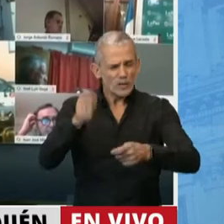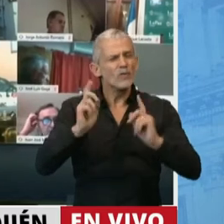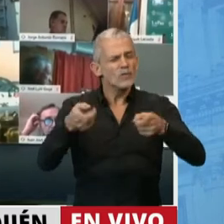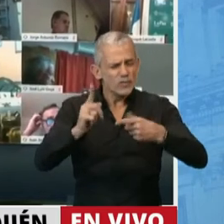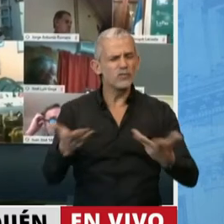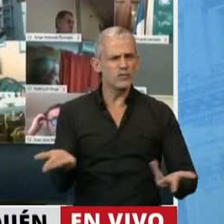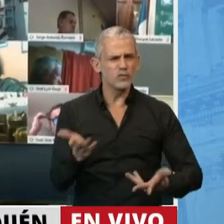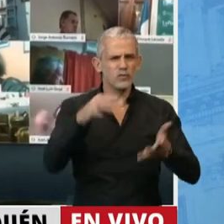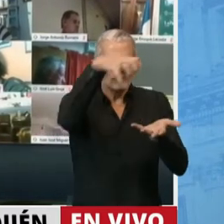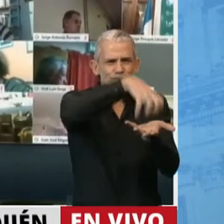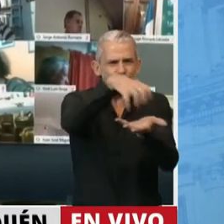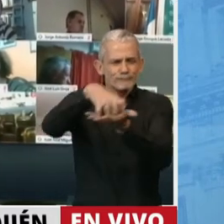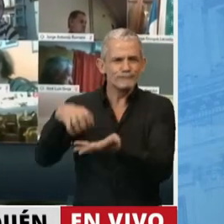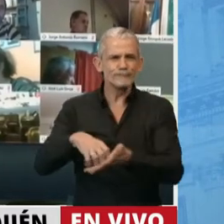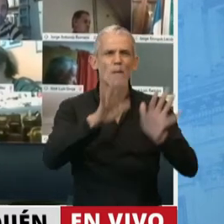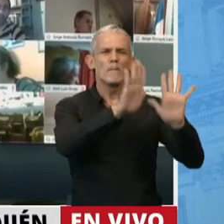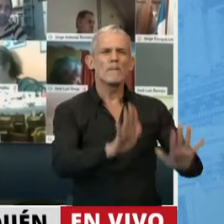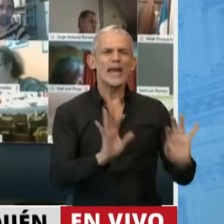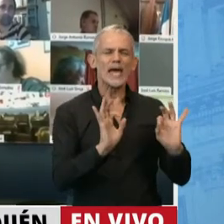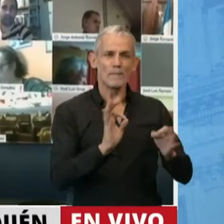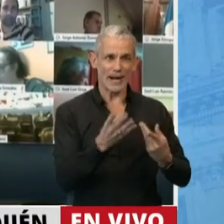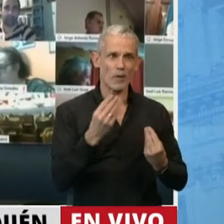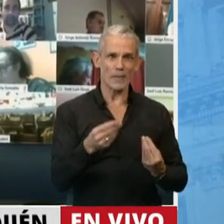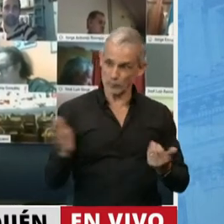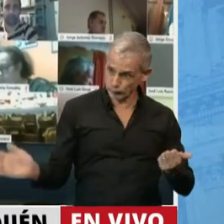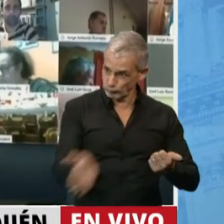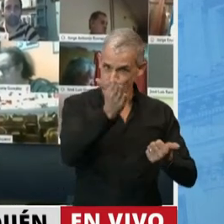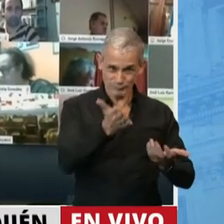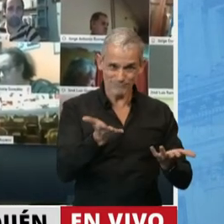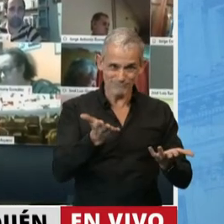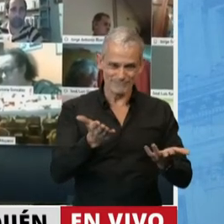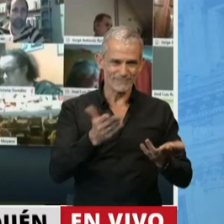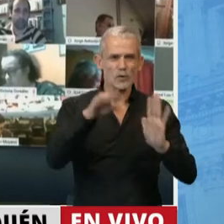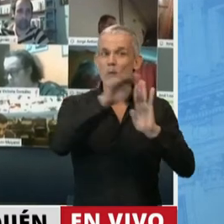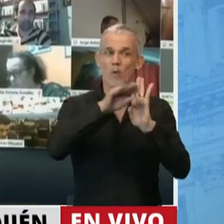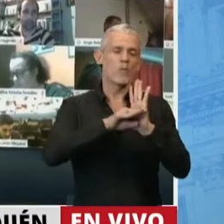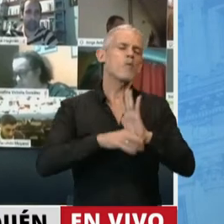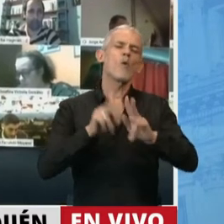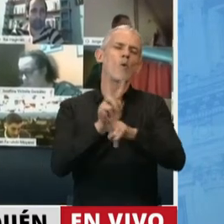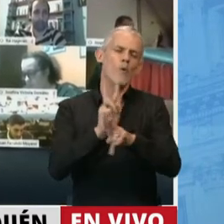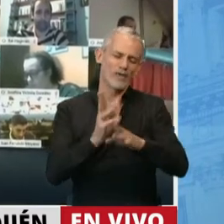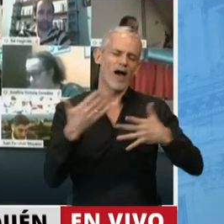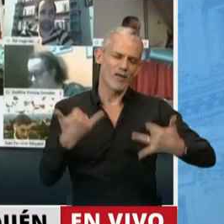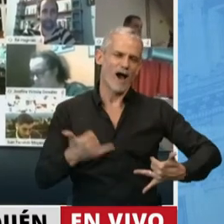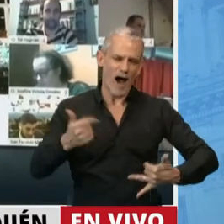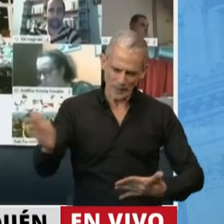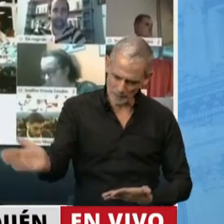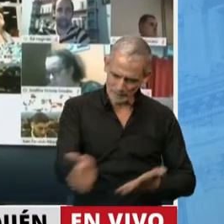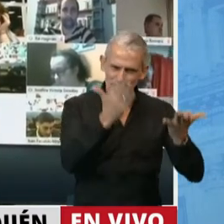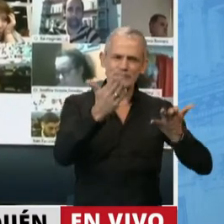Los centros de salud están preparados para recibirlos con todos los protocolos y cuidados necesarios.